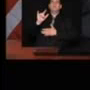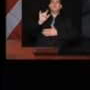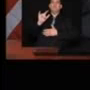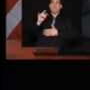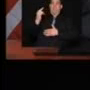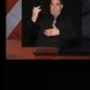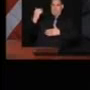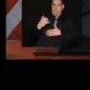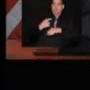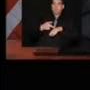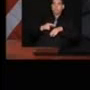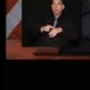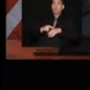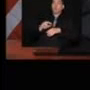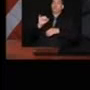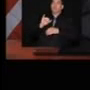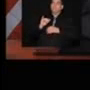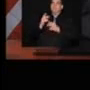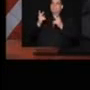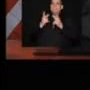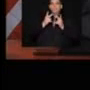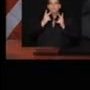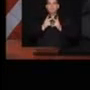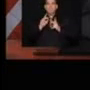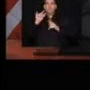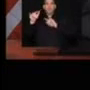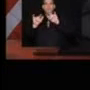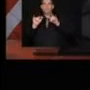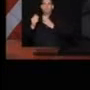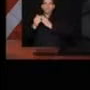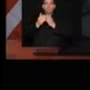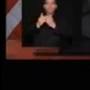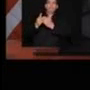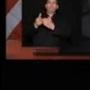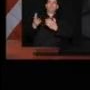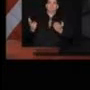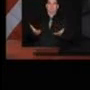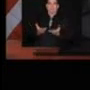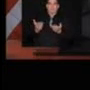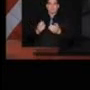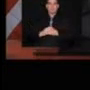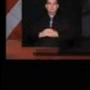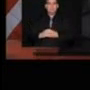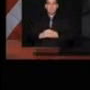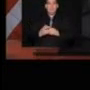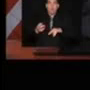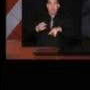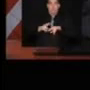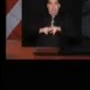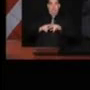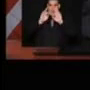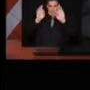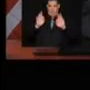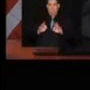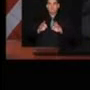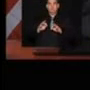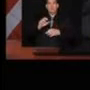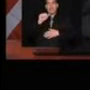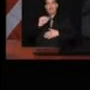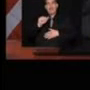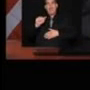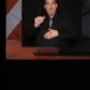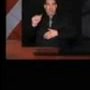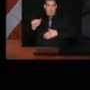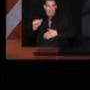o aumentando la frecuencia y los destinos a los que llegan desde aquí. El aumento del precio del agua, que lo pautaron el año